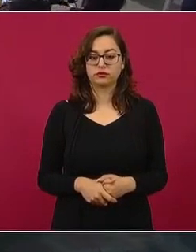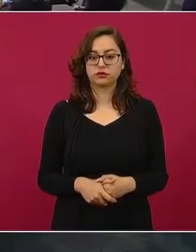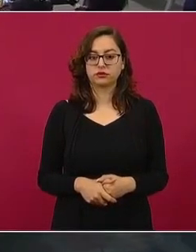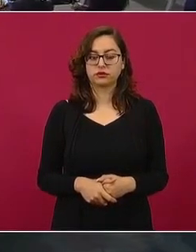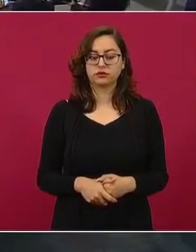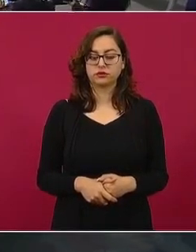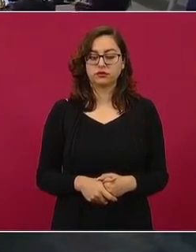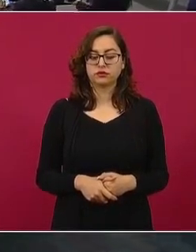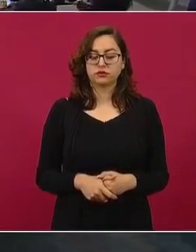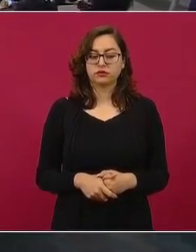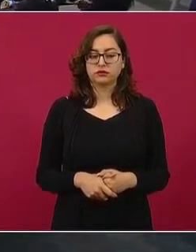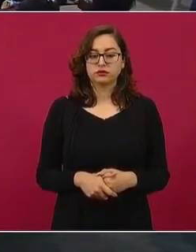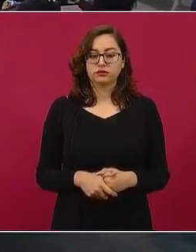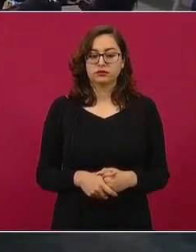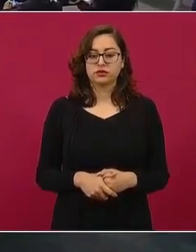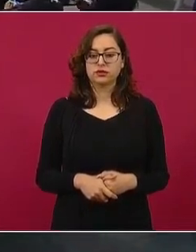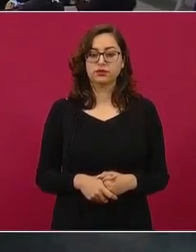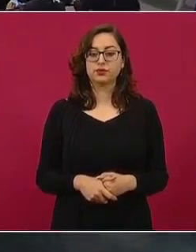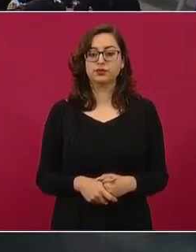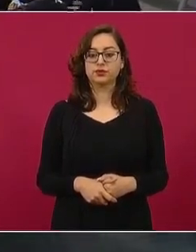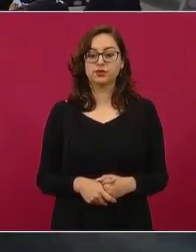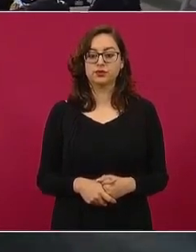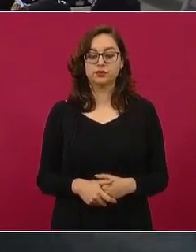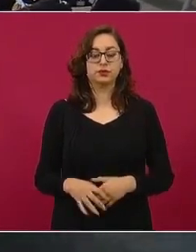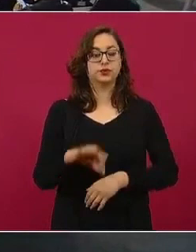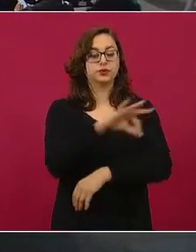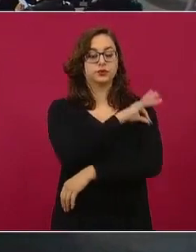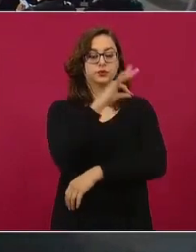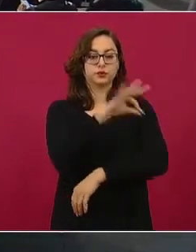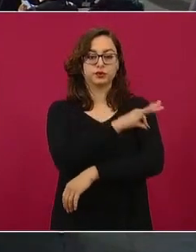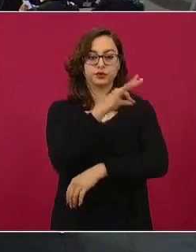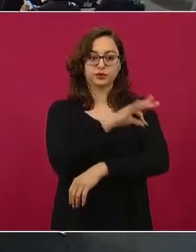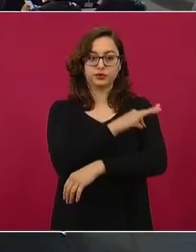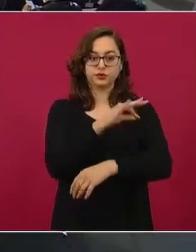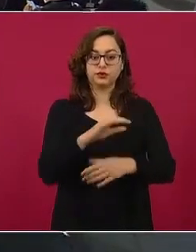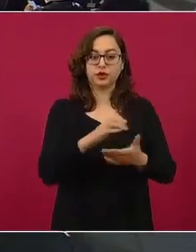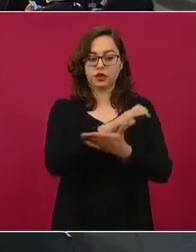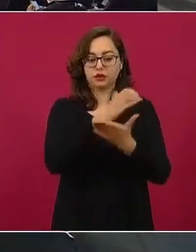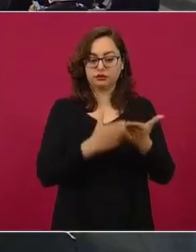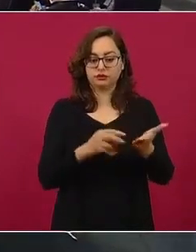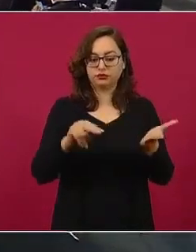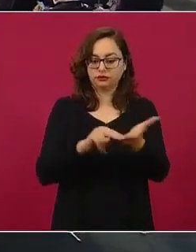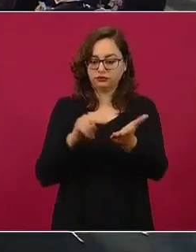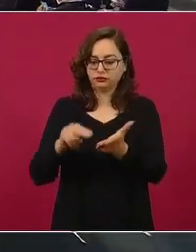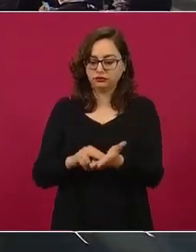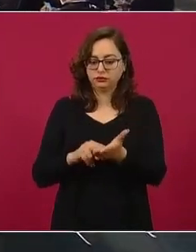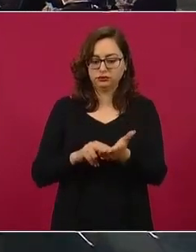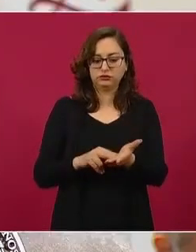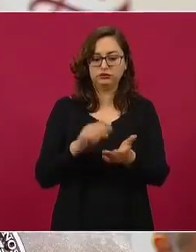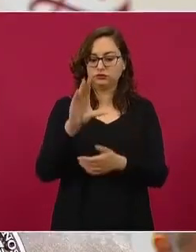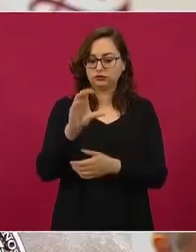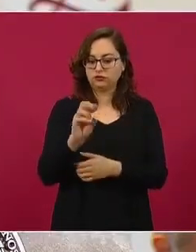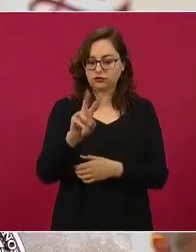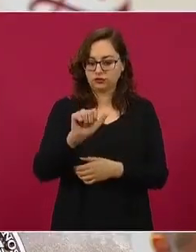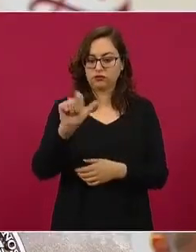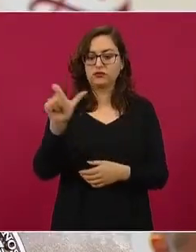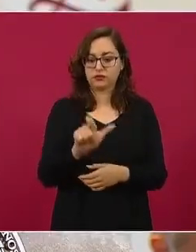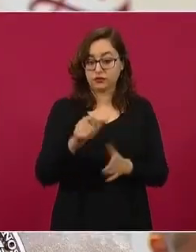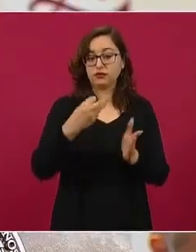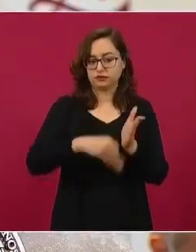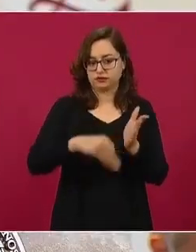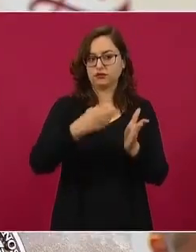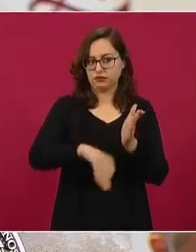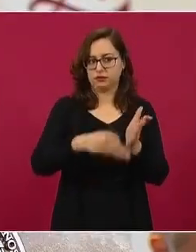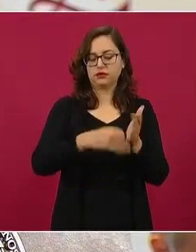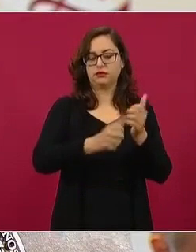De respecto a las dosis de vacunas, lo que nos falta por recibir es lo que se contrató a COVAX, que ya no se hace un momento.